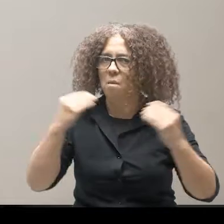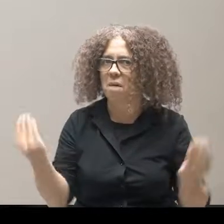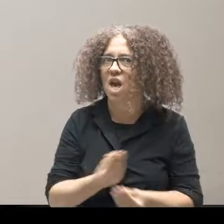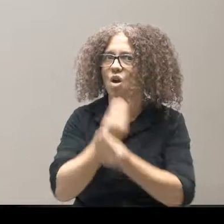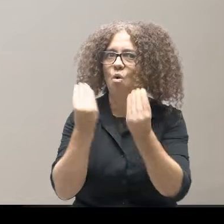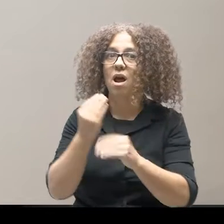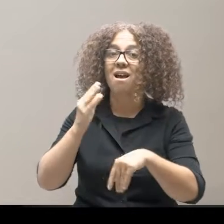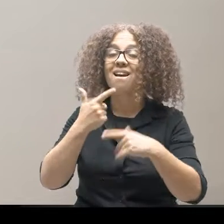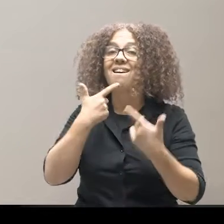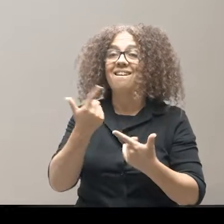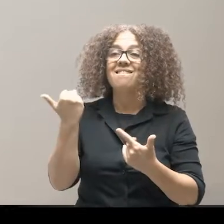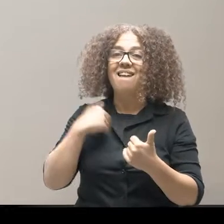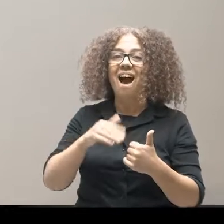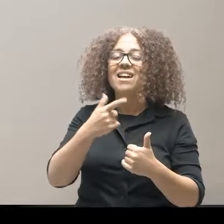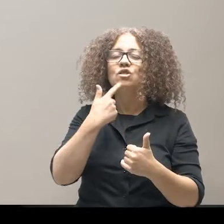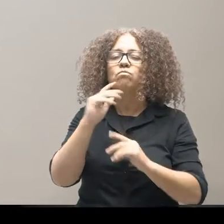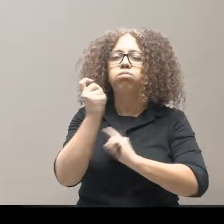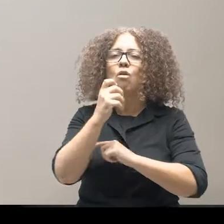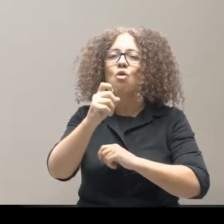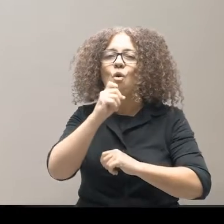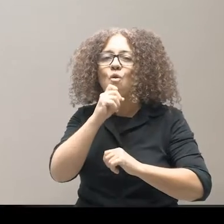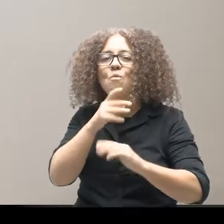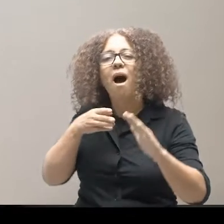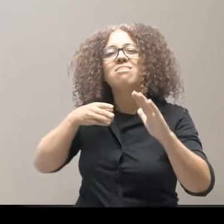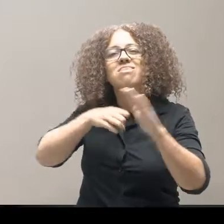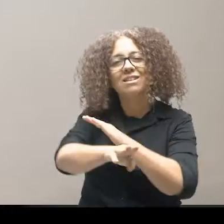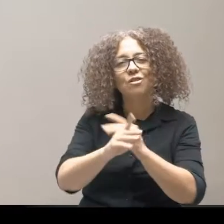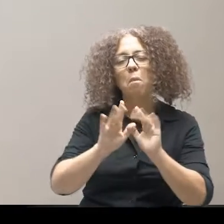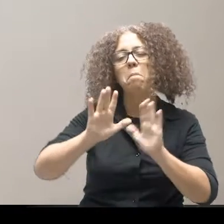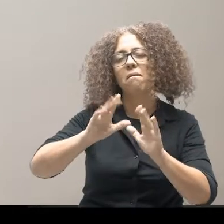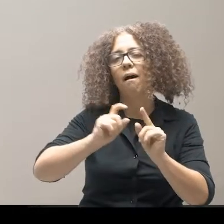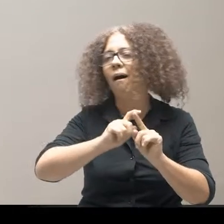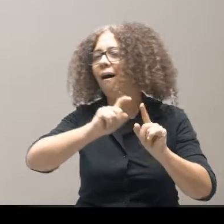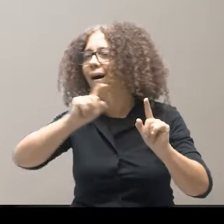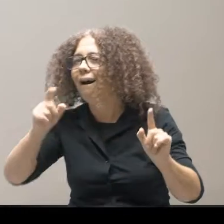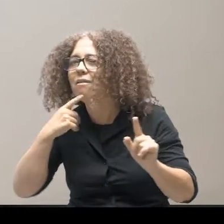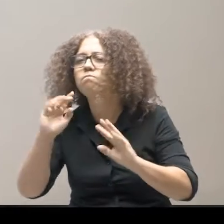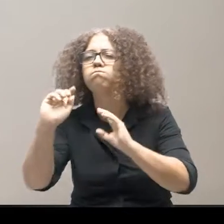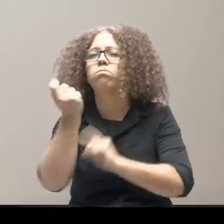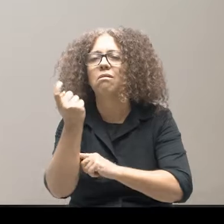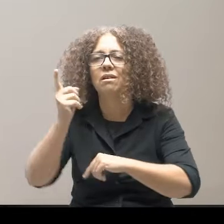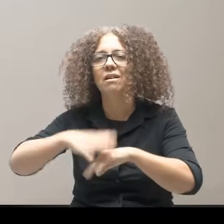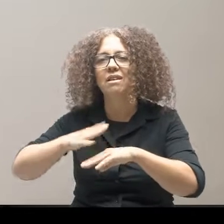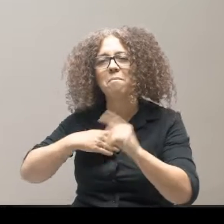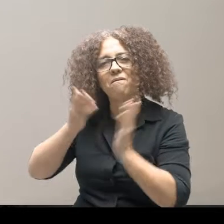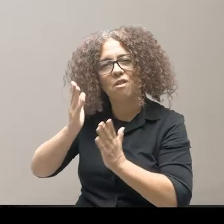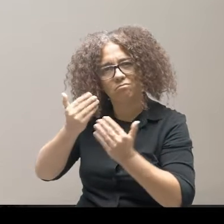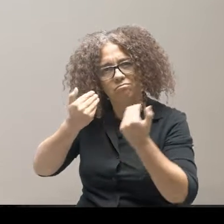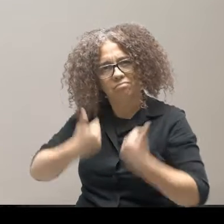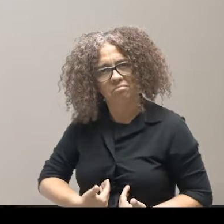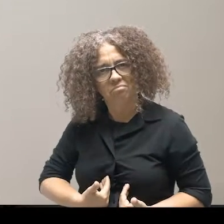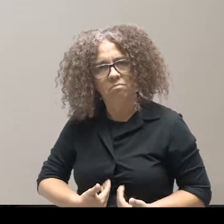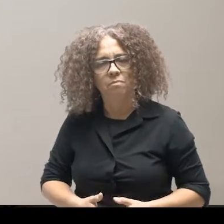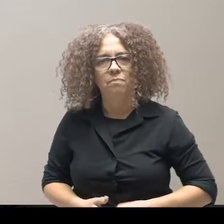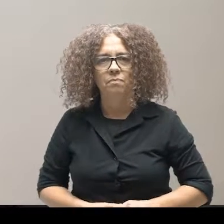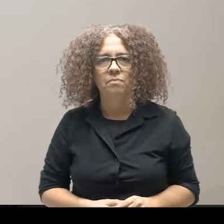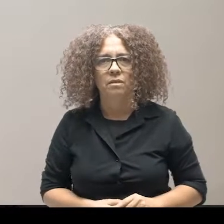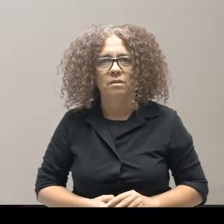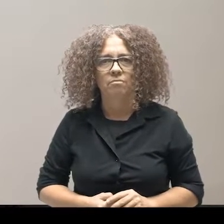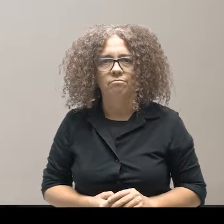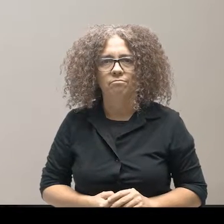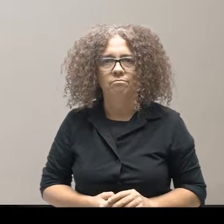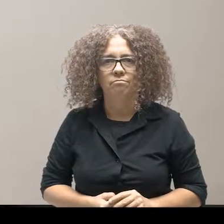por lo que hace al acceso permanencia como inserción profesional posterior. En este